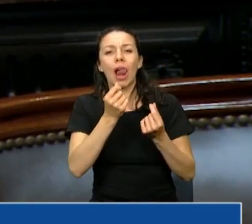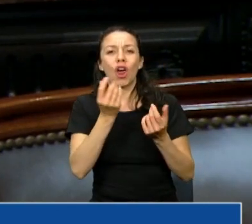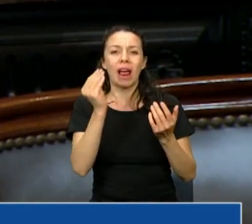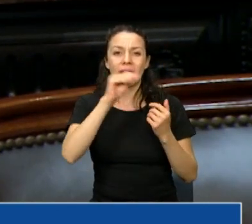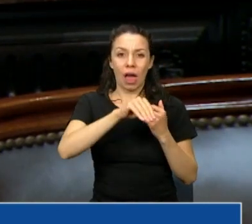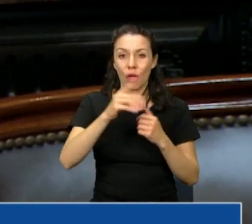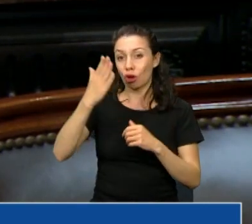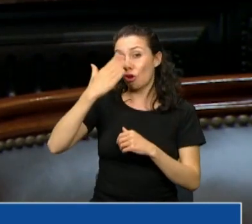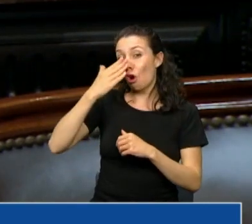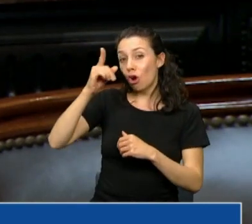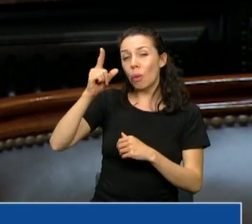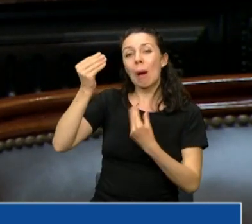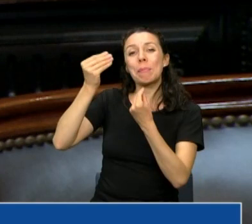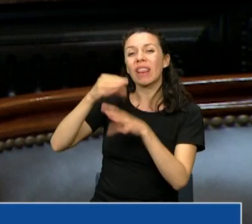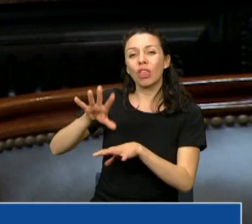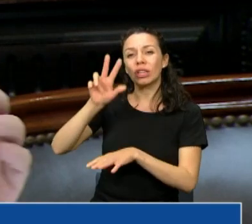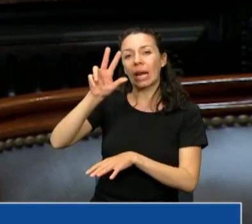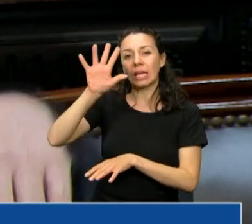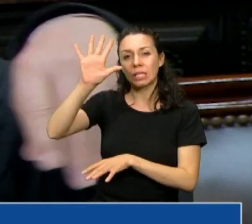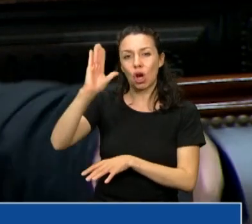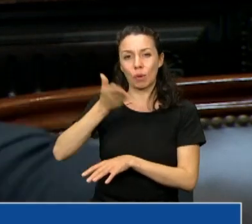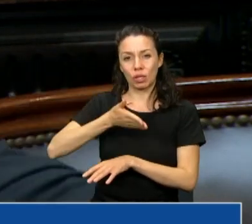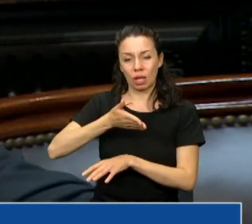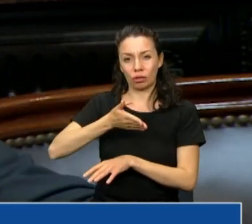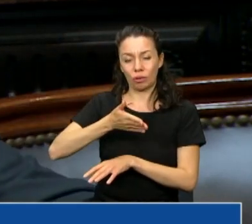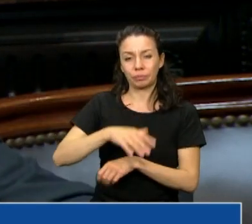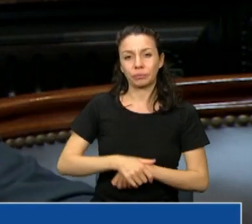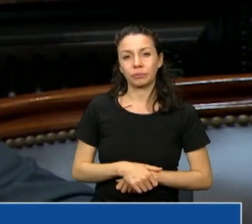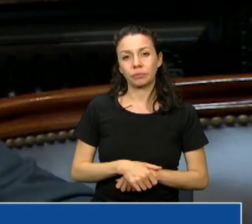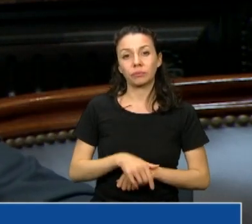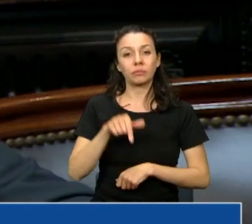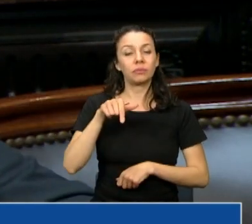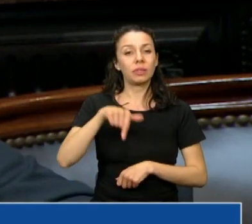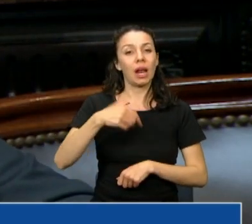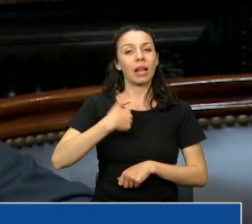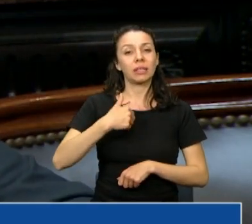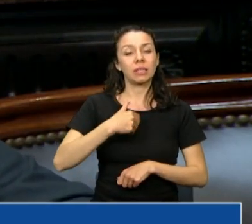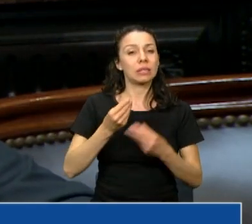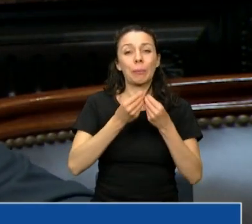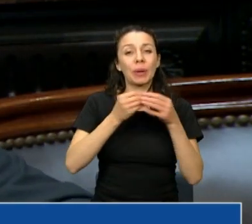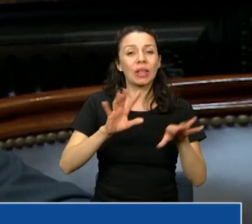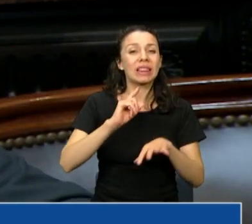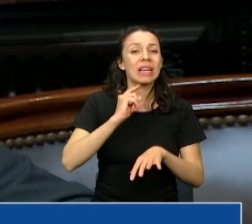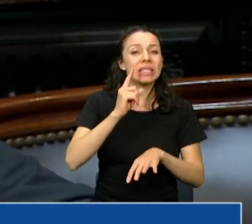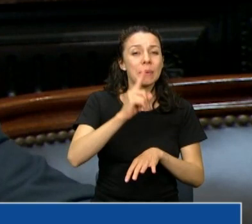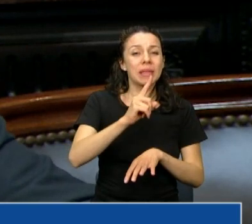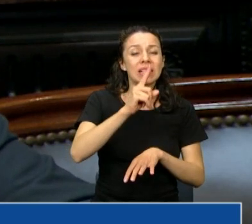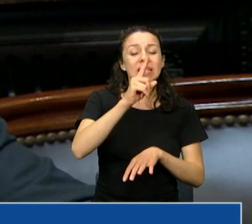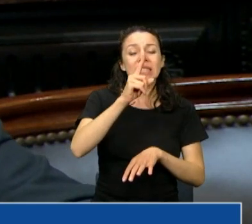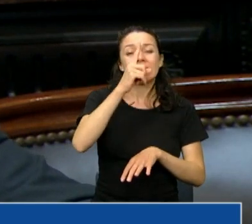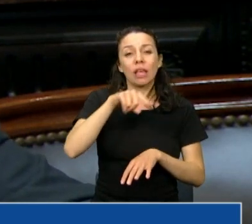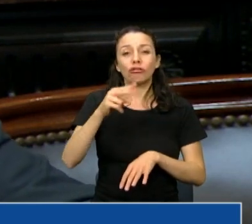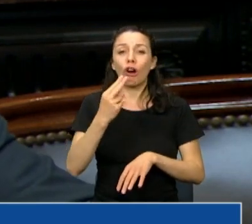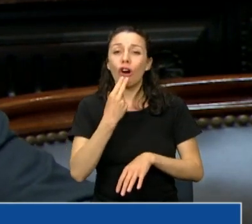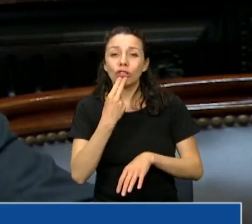35%. En el país se perdieron 13.111 puestos de trabajo registrado